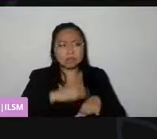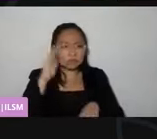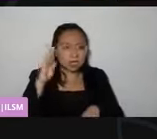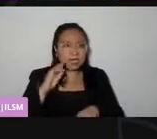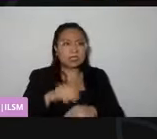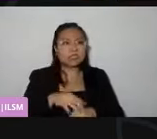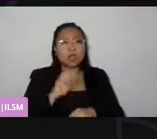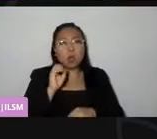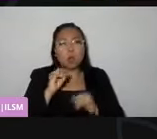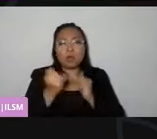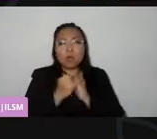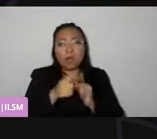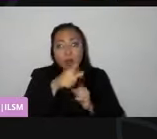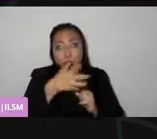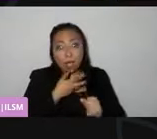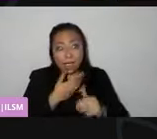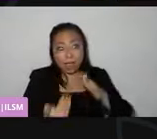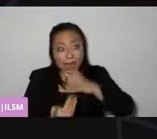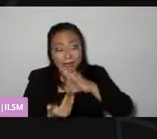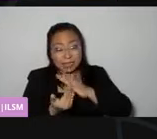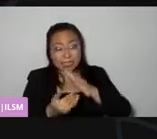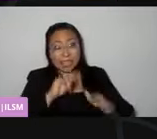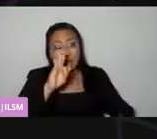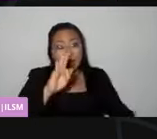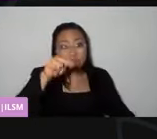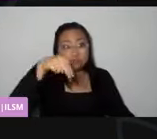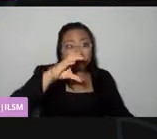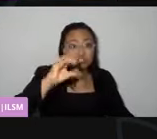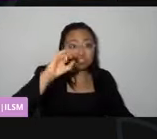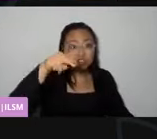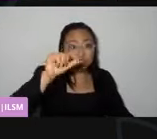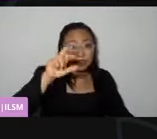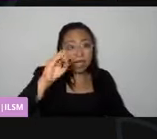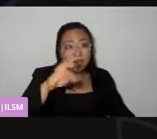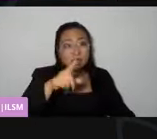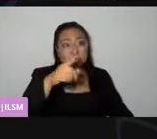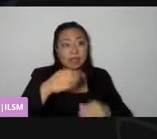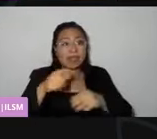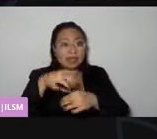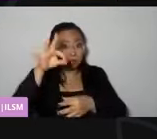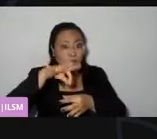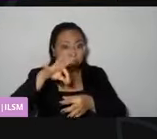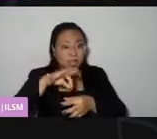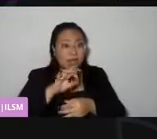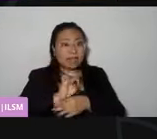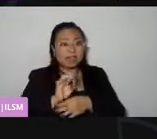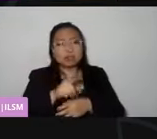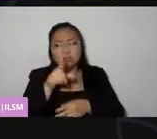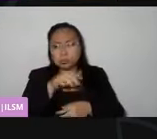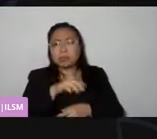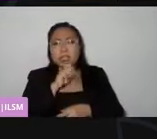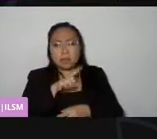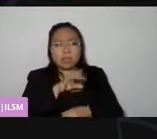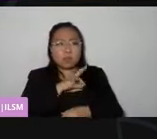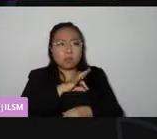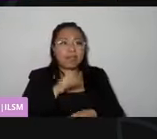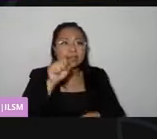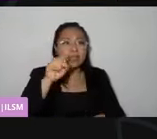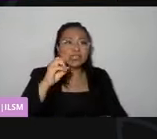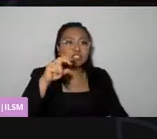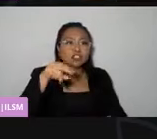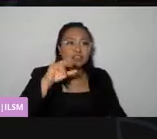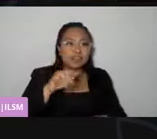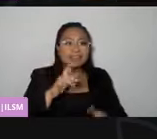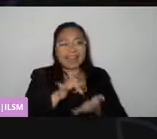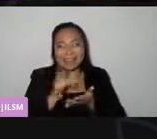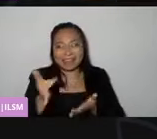funcionarias o funcionarios de casilla, allí van a ver más información, sobre todo tú, mi queridísima Sonia, gracias, te quiero